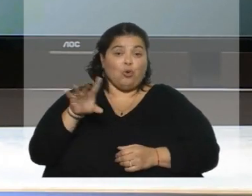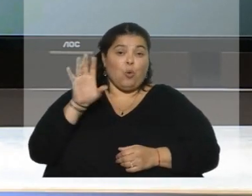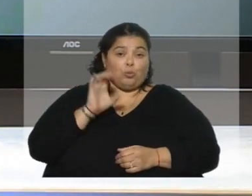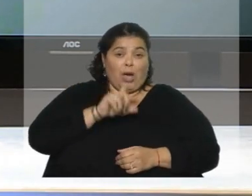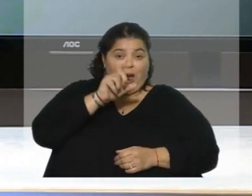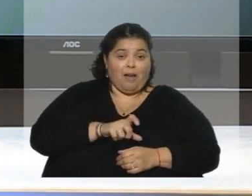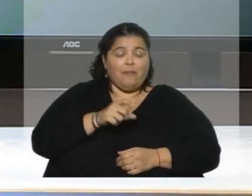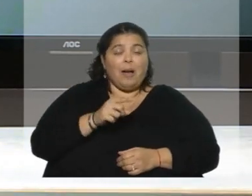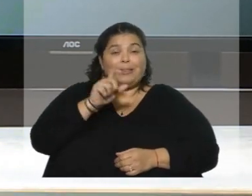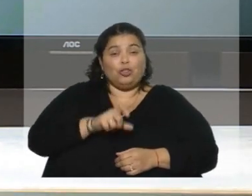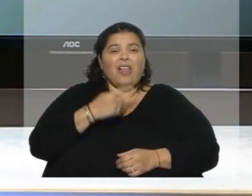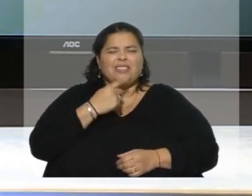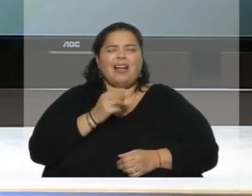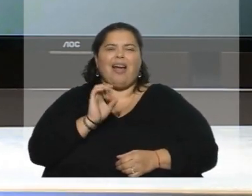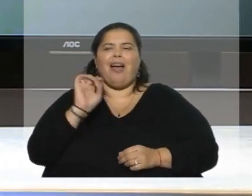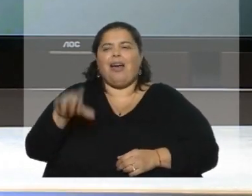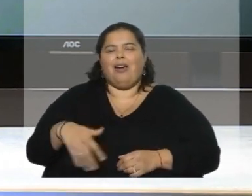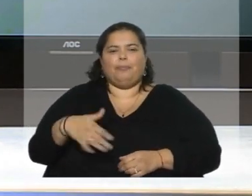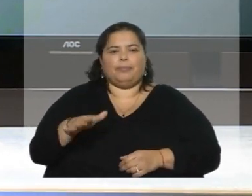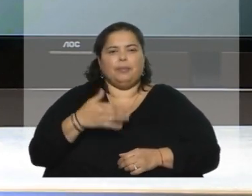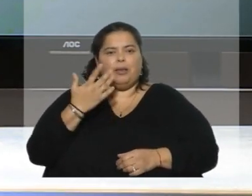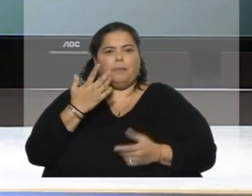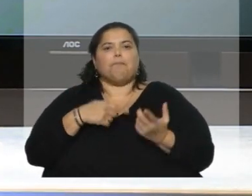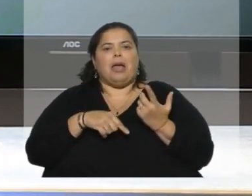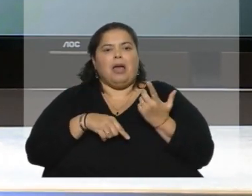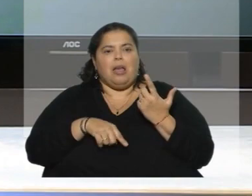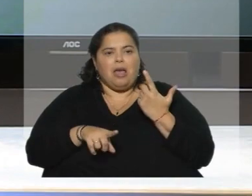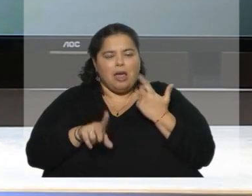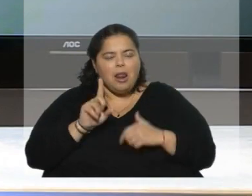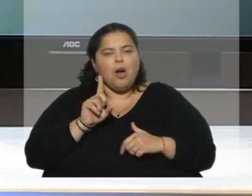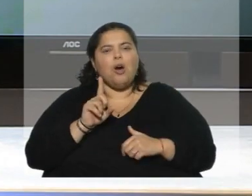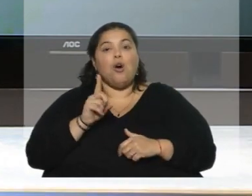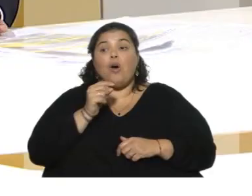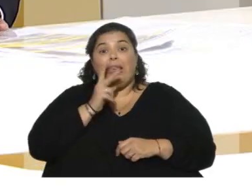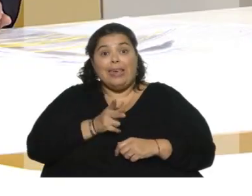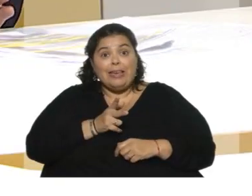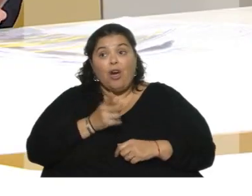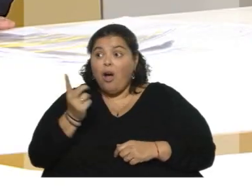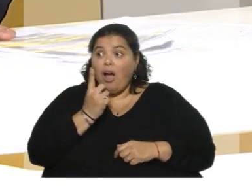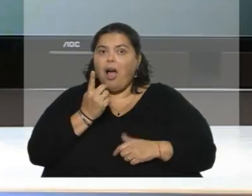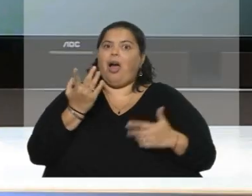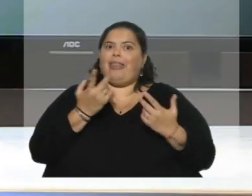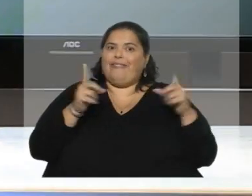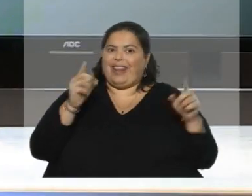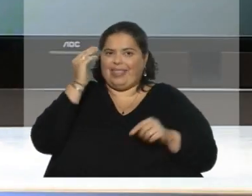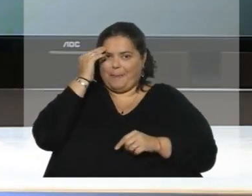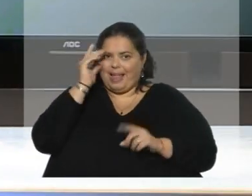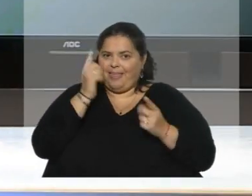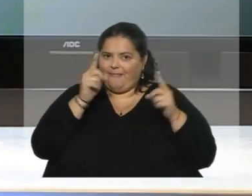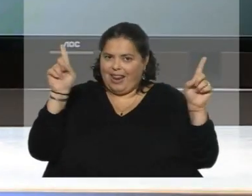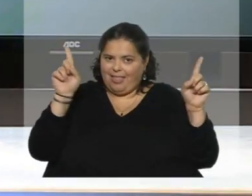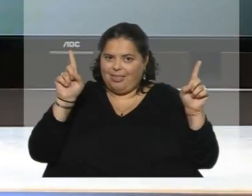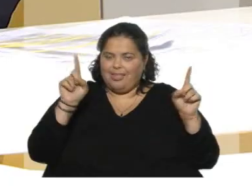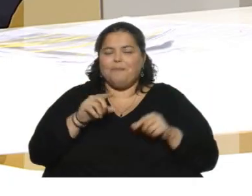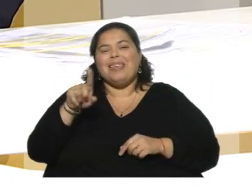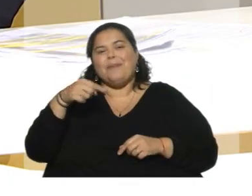que él descuidaba muchas cosas y sus hijos venían con otra mentalidad. Sin Y ponía como otro